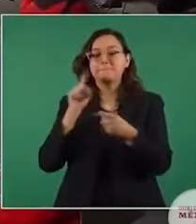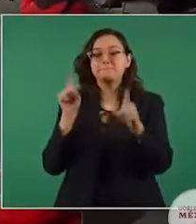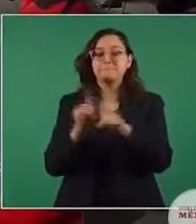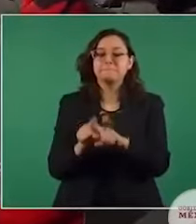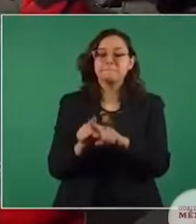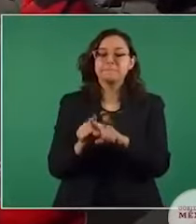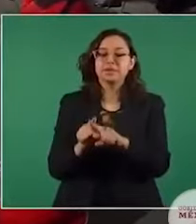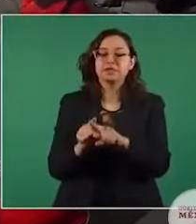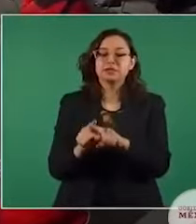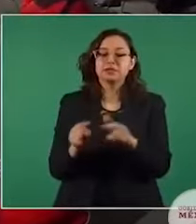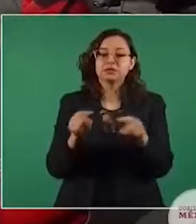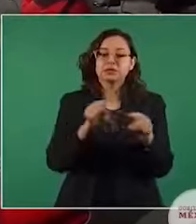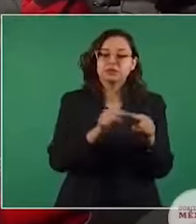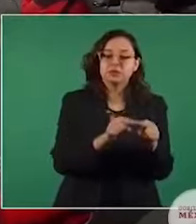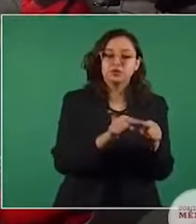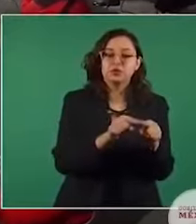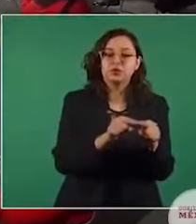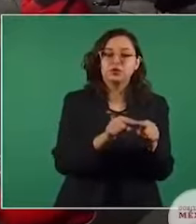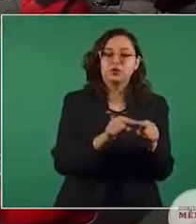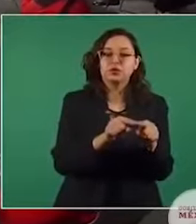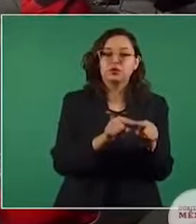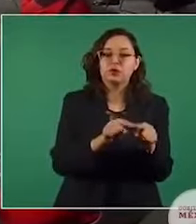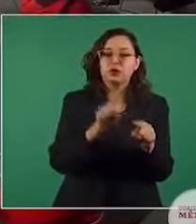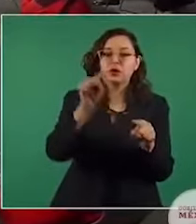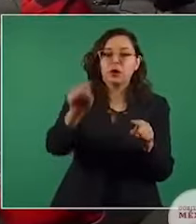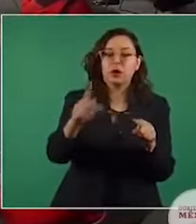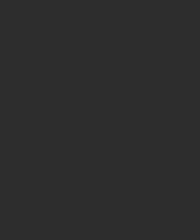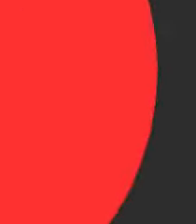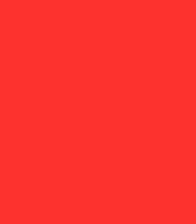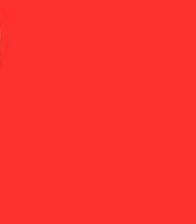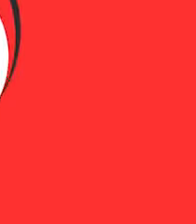a Palenque.